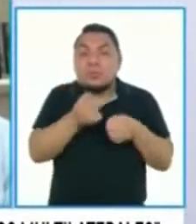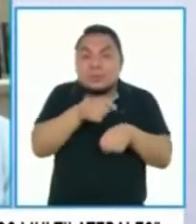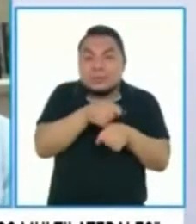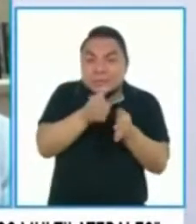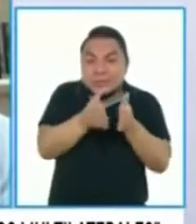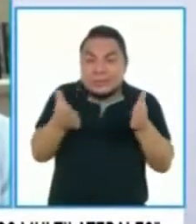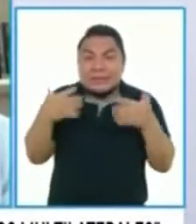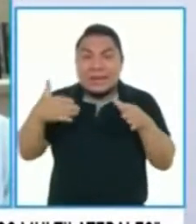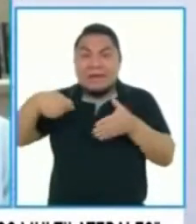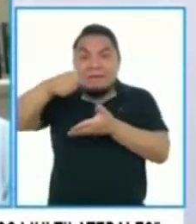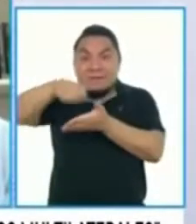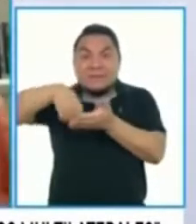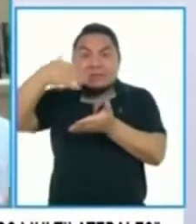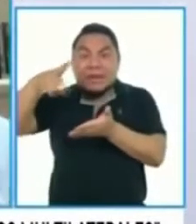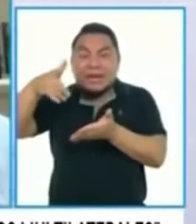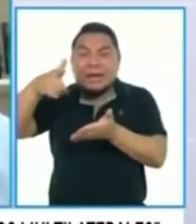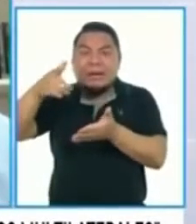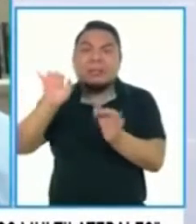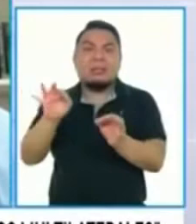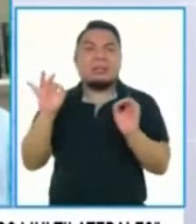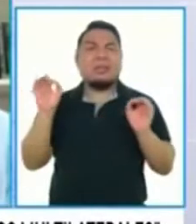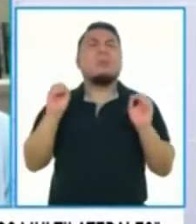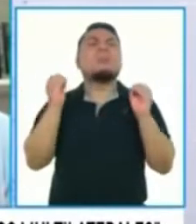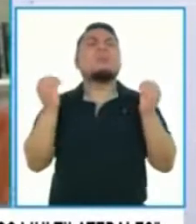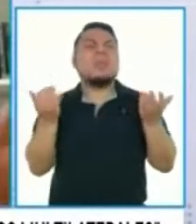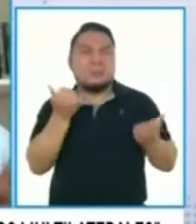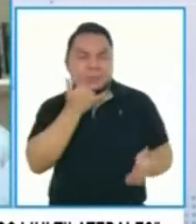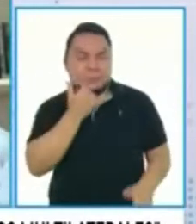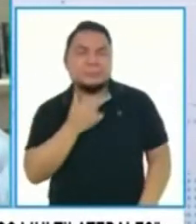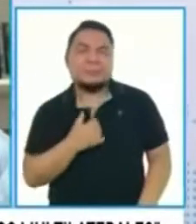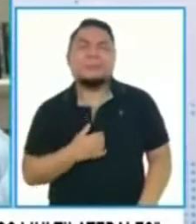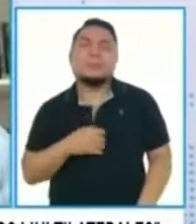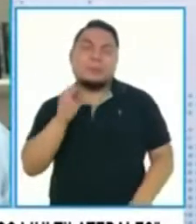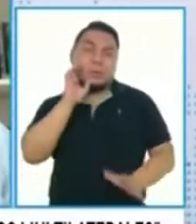impidió que se firmara con Pfizer? Le pongo un ejemplo de otra empresa.